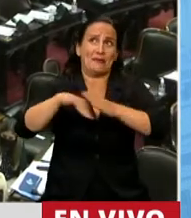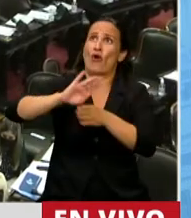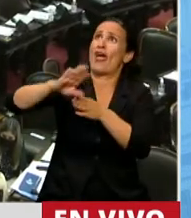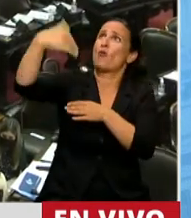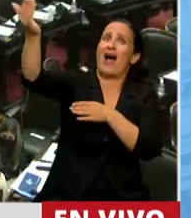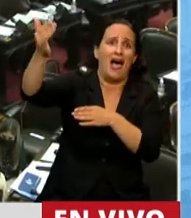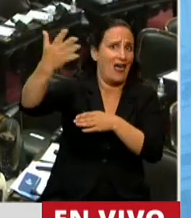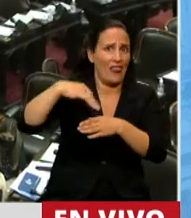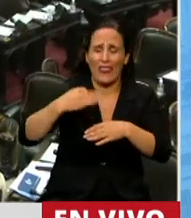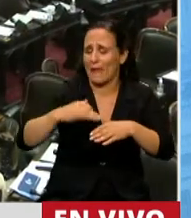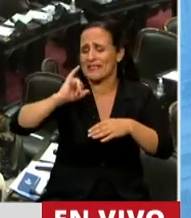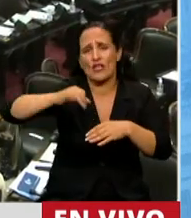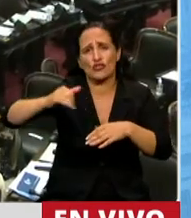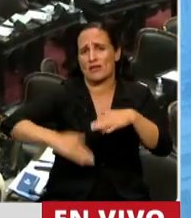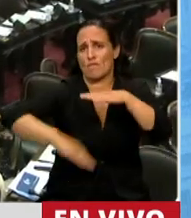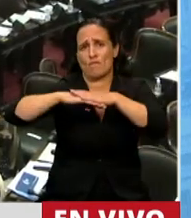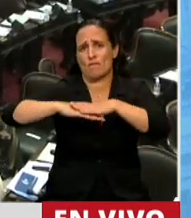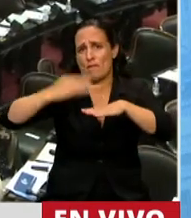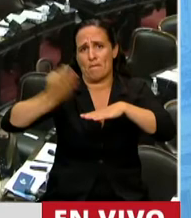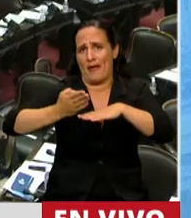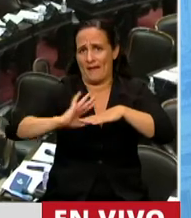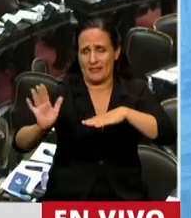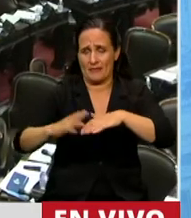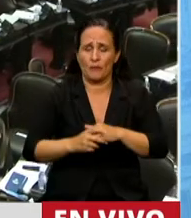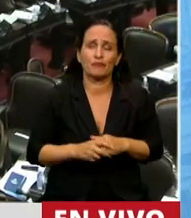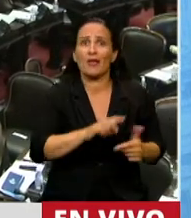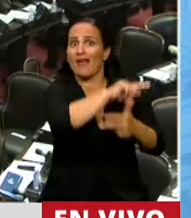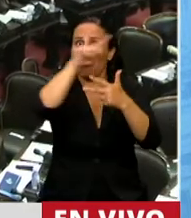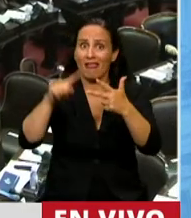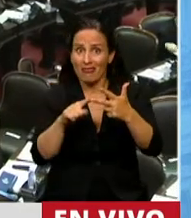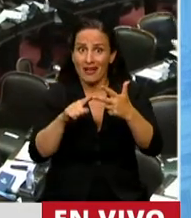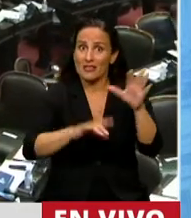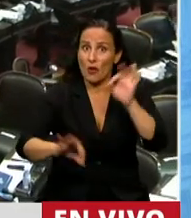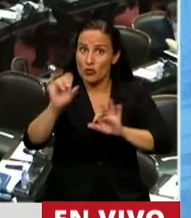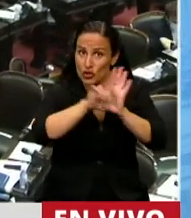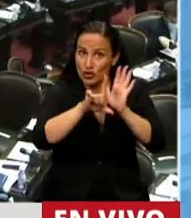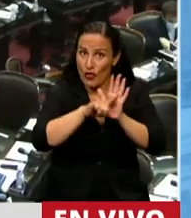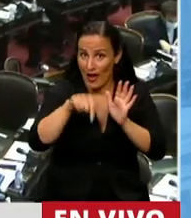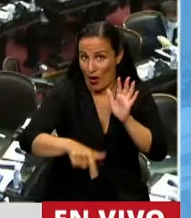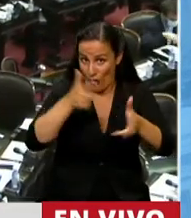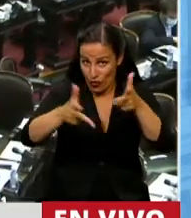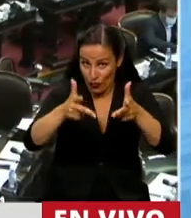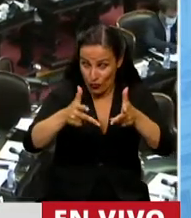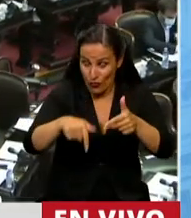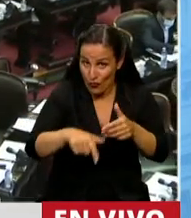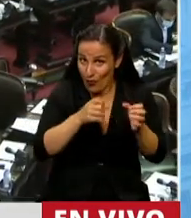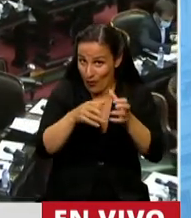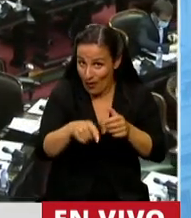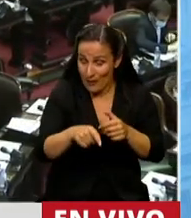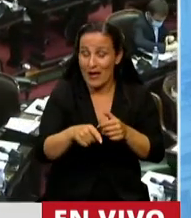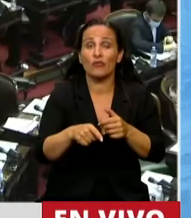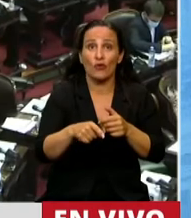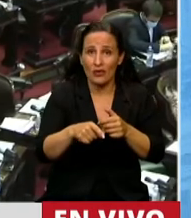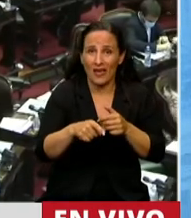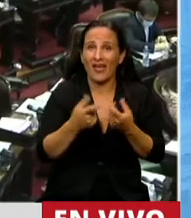caso, como porcentaje del total. Y el tercer objetivo que tiene este proyecto que estamos considerando es que estas